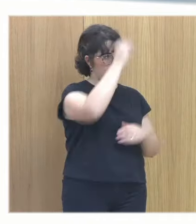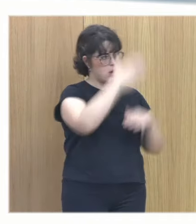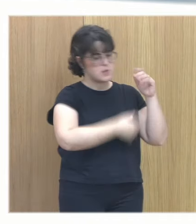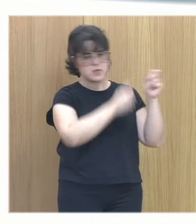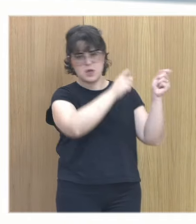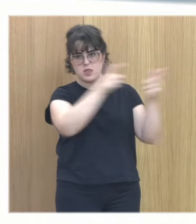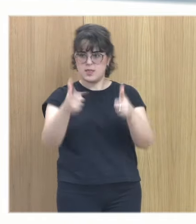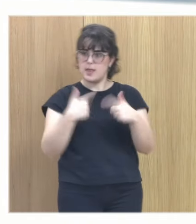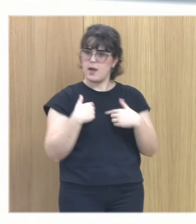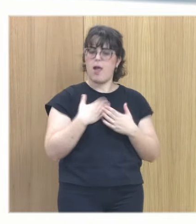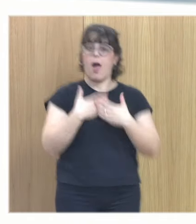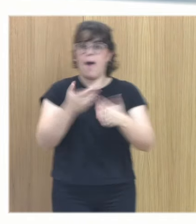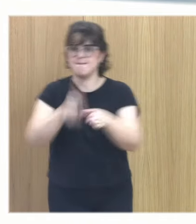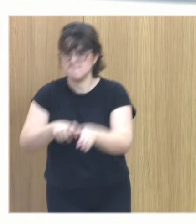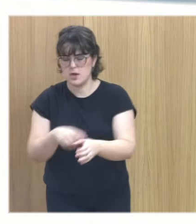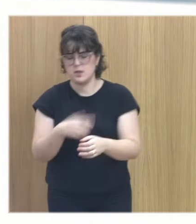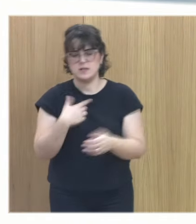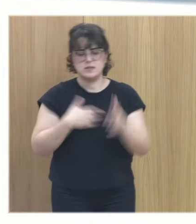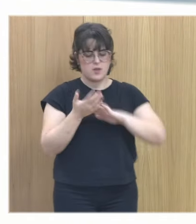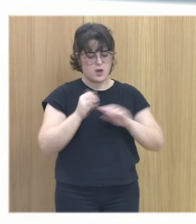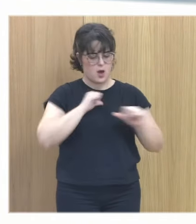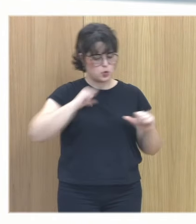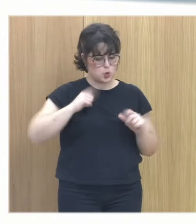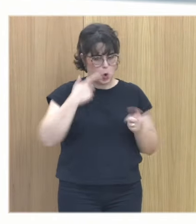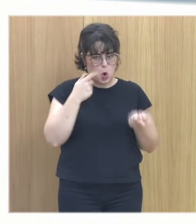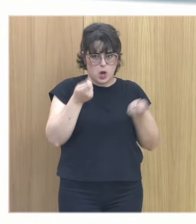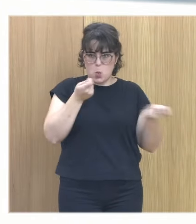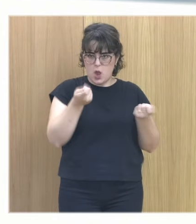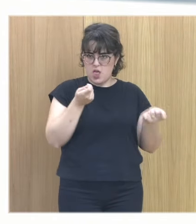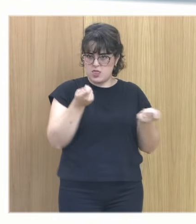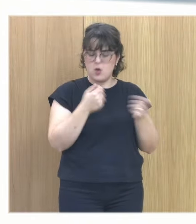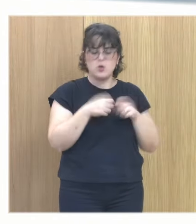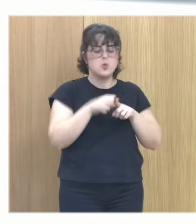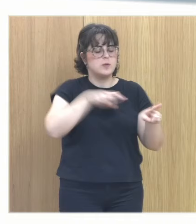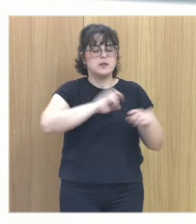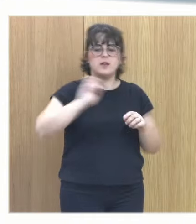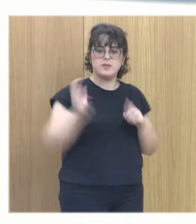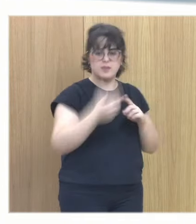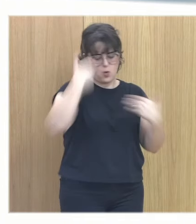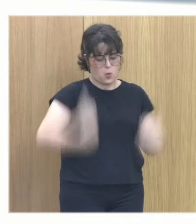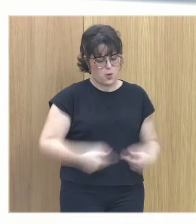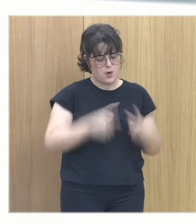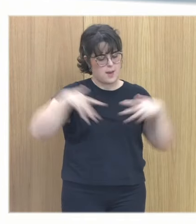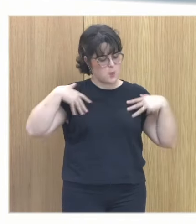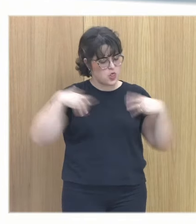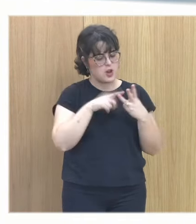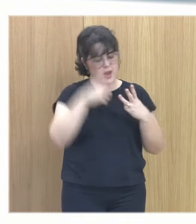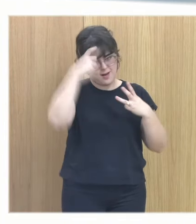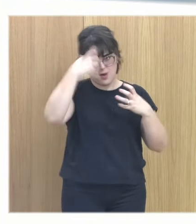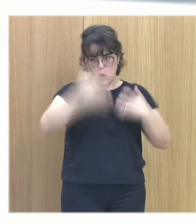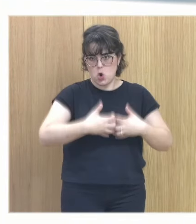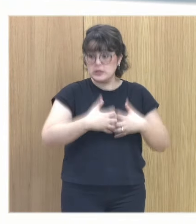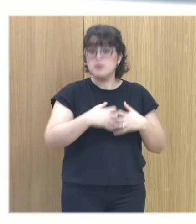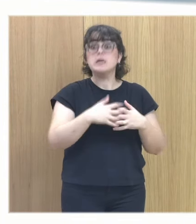la capacidad de entregarte es toda una autorregulación que se hace a todos los niveles cognitivo emocional y corporal bien cuando esa